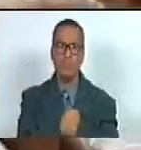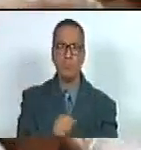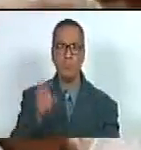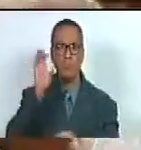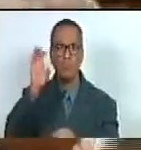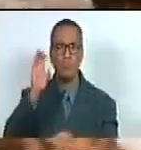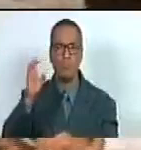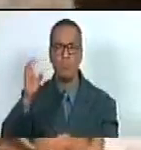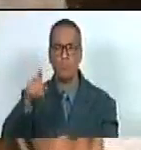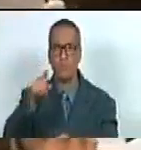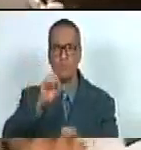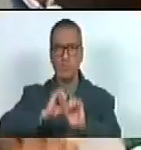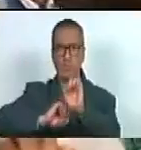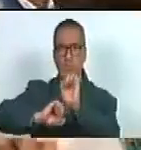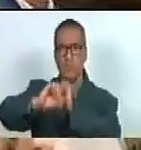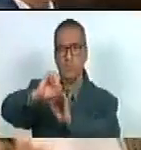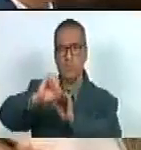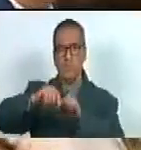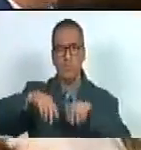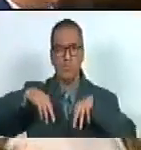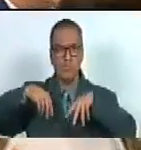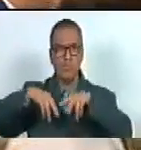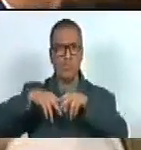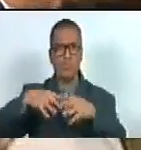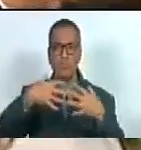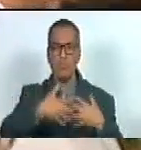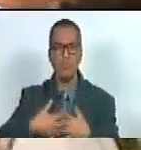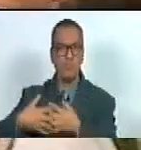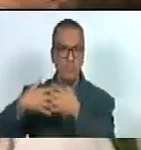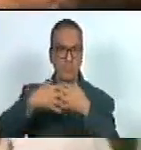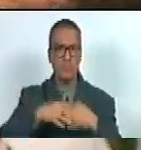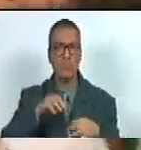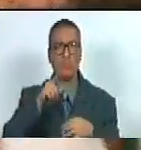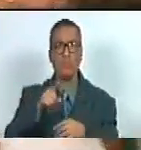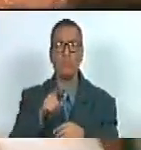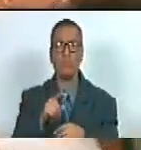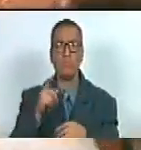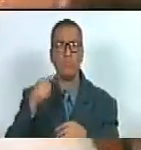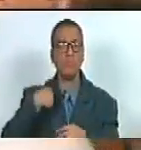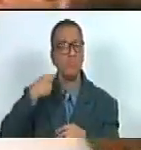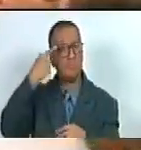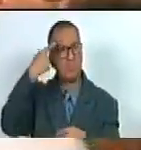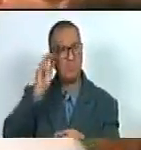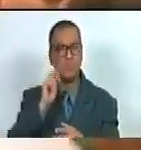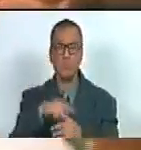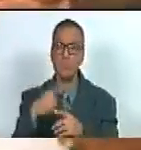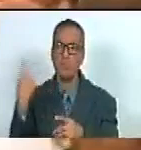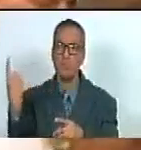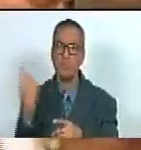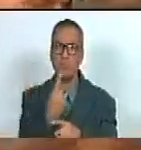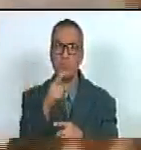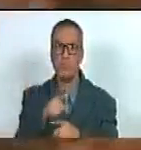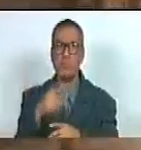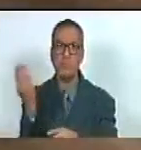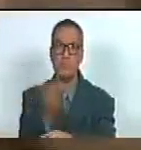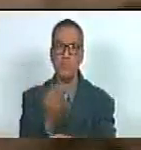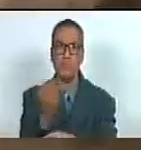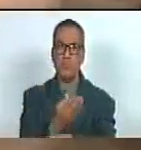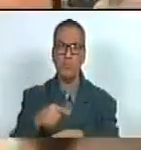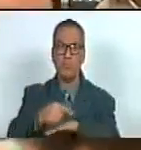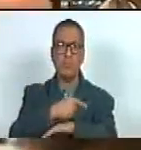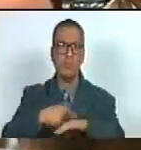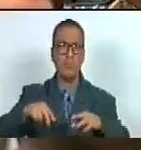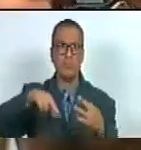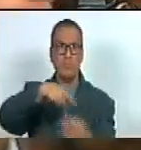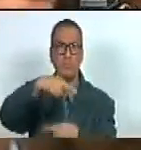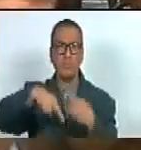detenían a mercenarios norteamericanos que pretendían dar un golpe de estado a la